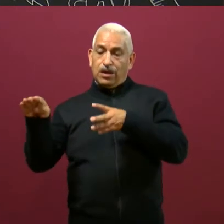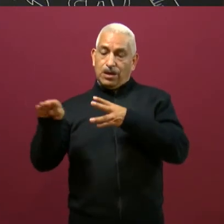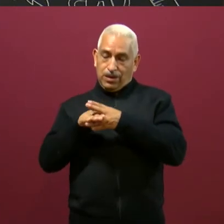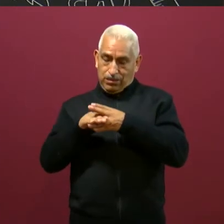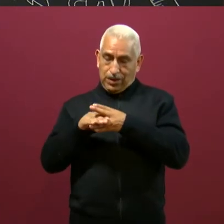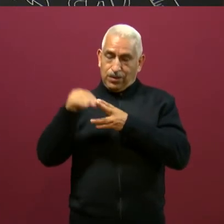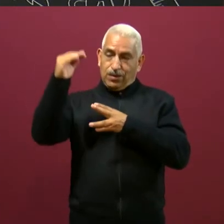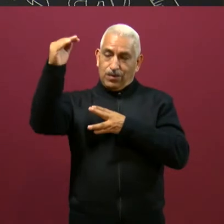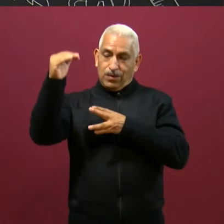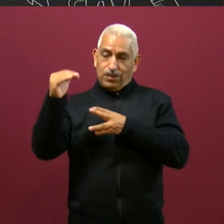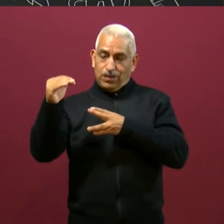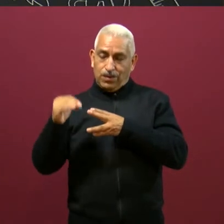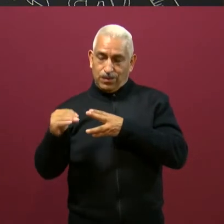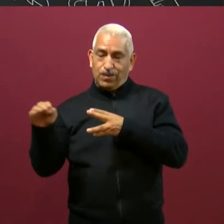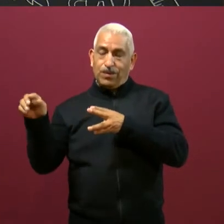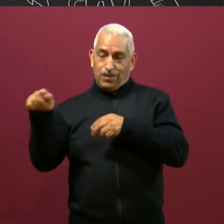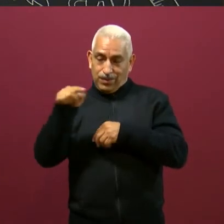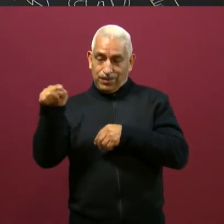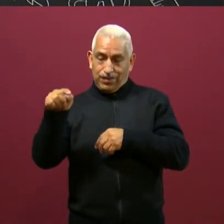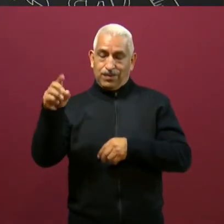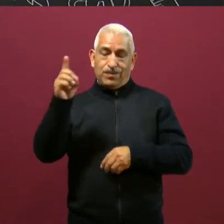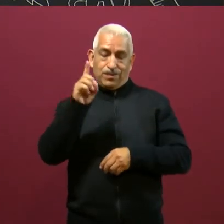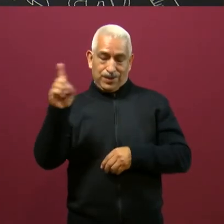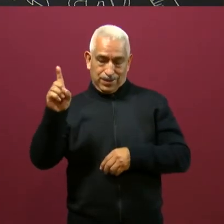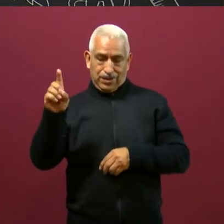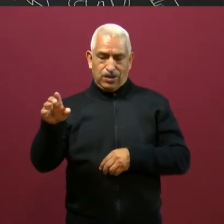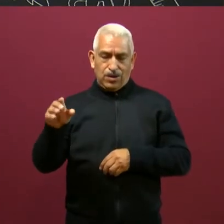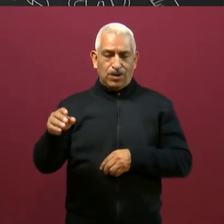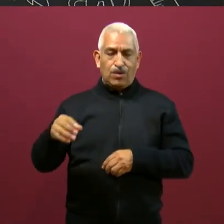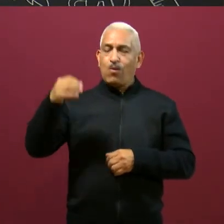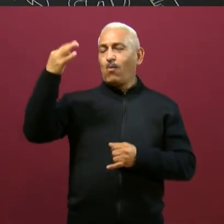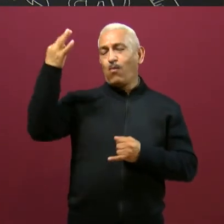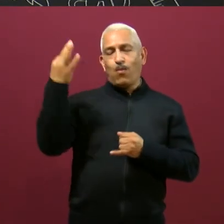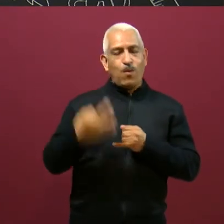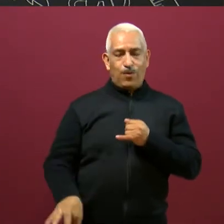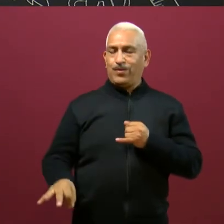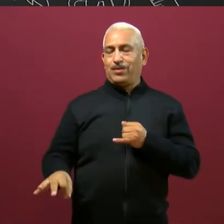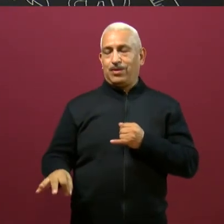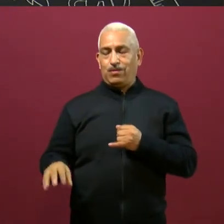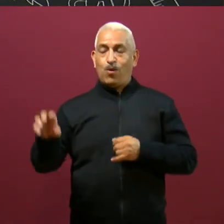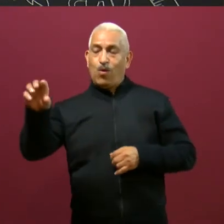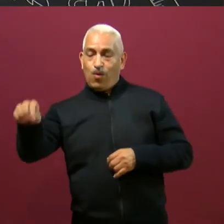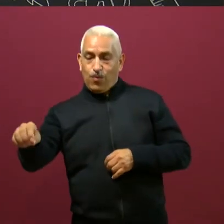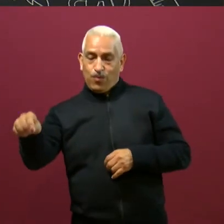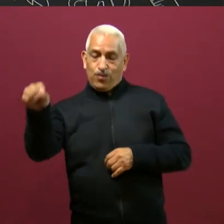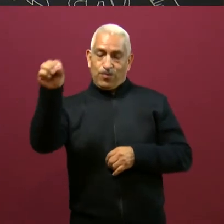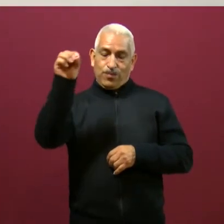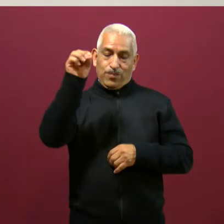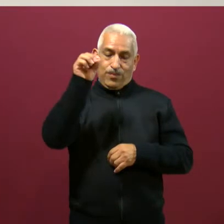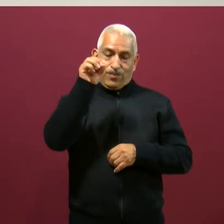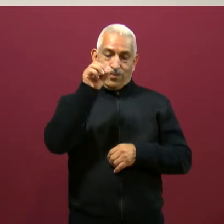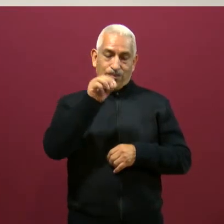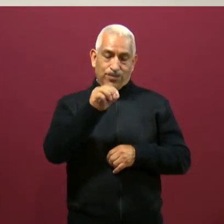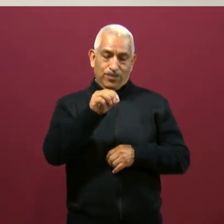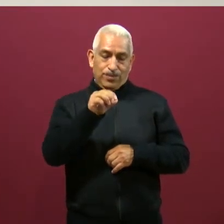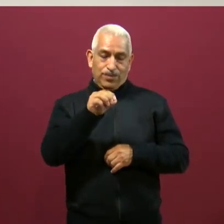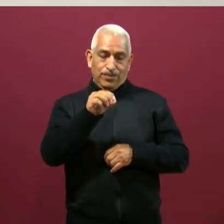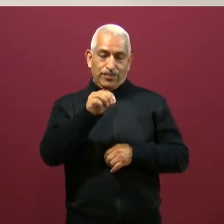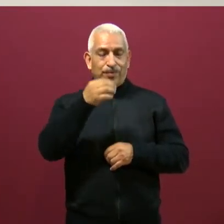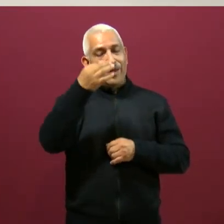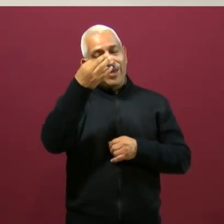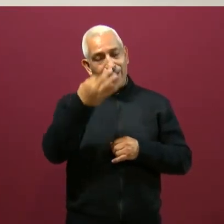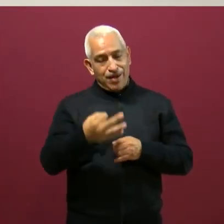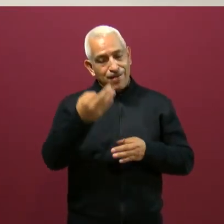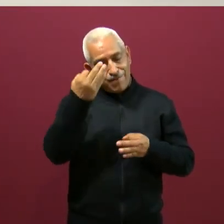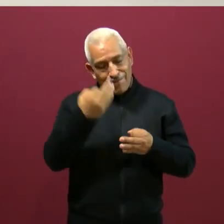derecho. Y por último, vamos a colocar en el espacio del